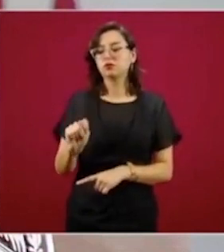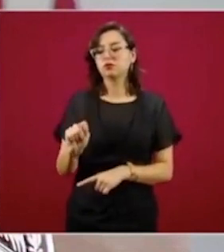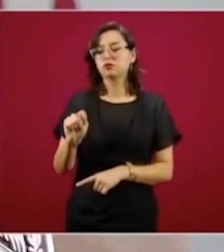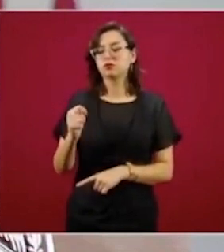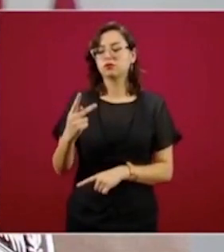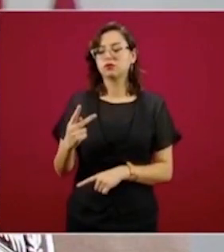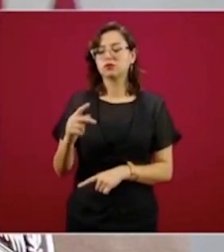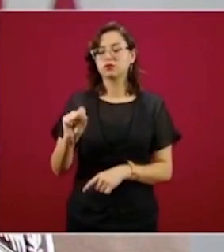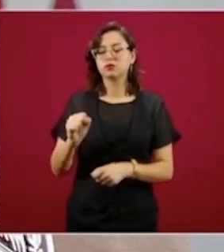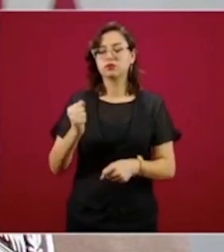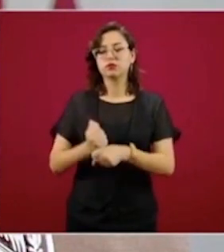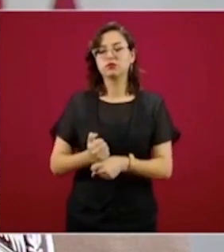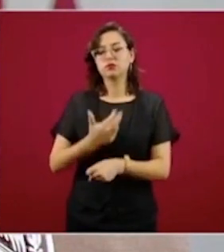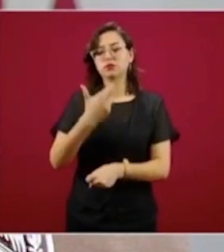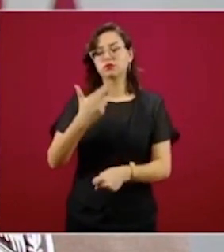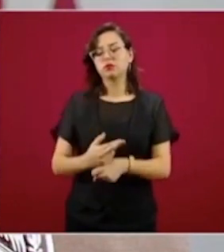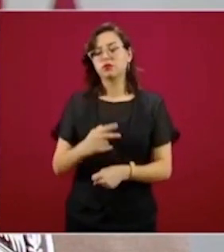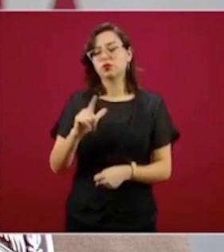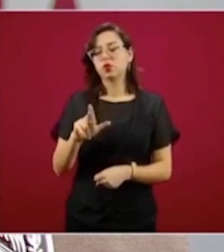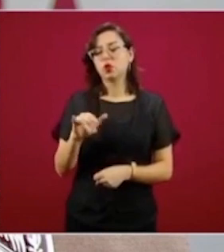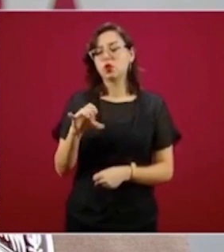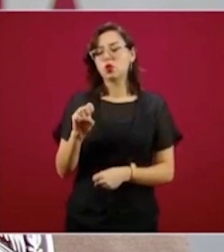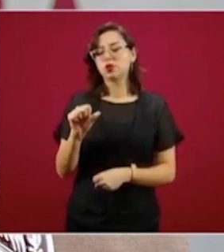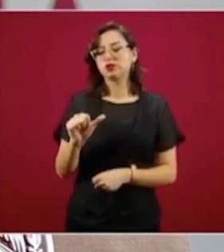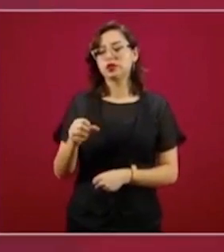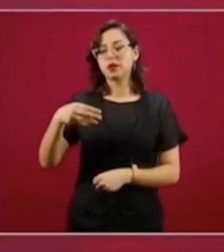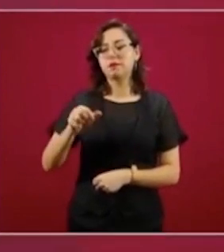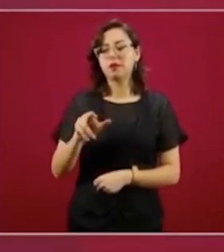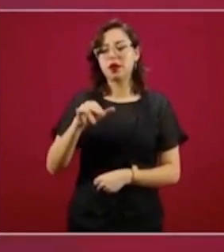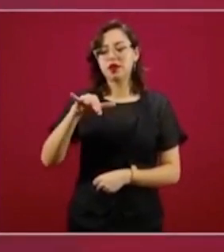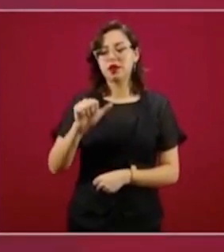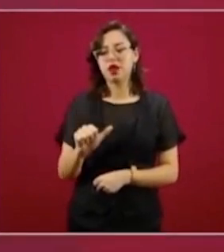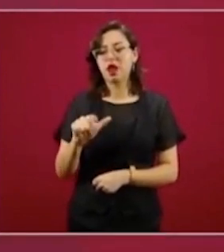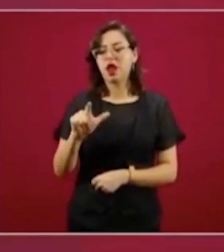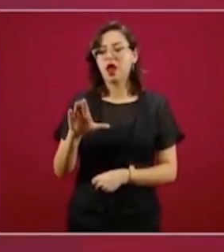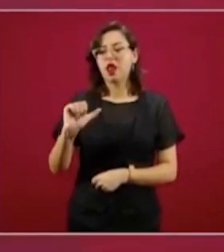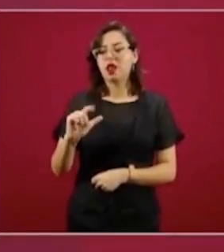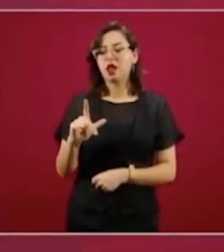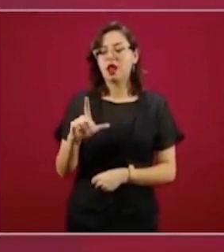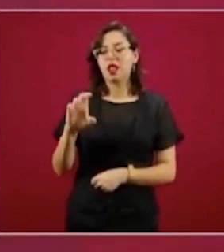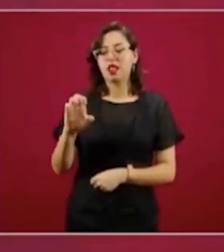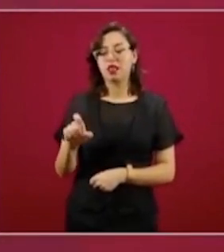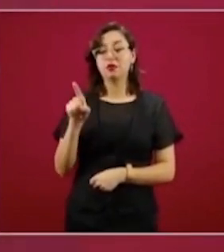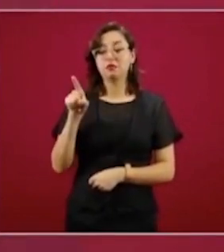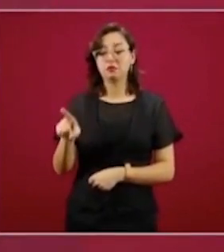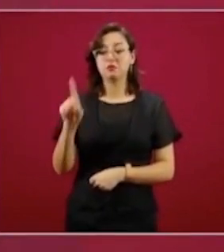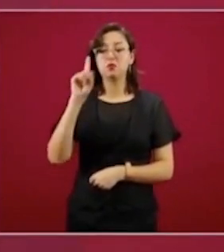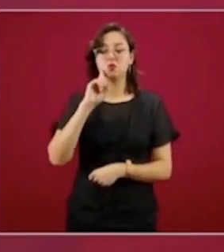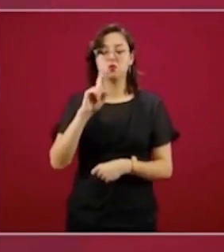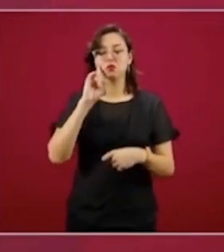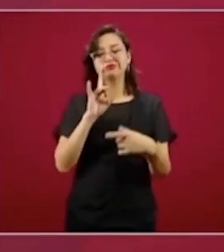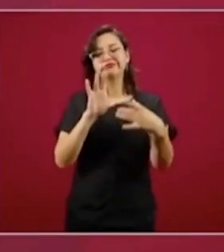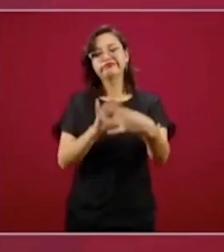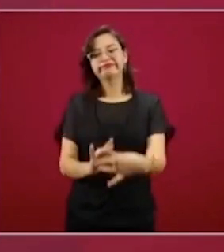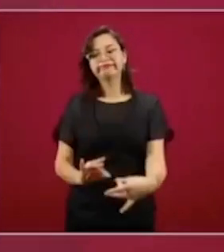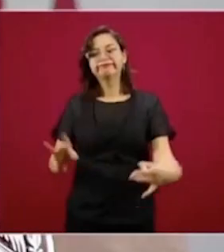Luisa María Alcalde. Ella va a dar el discurso